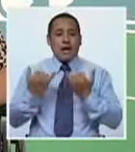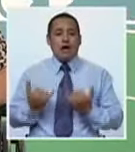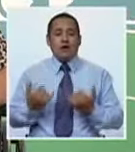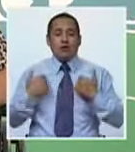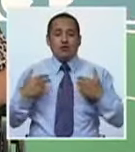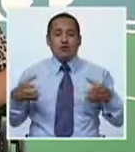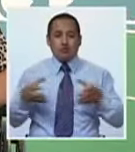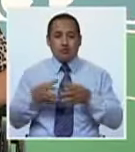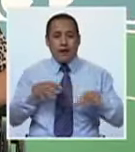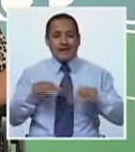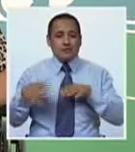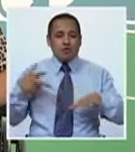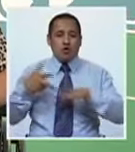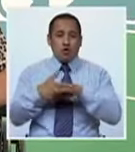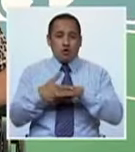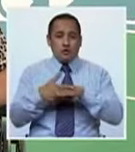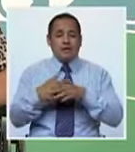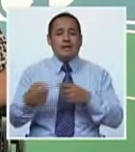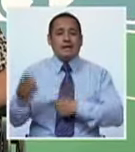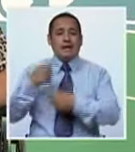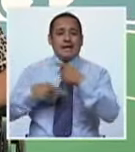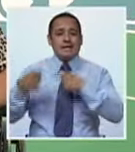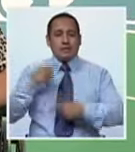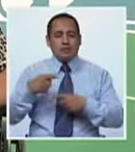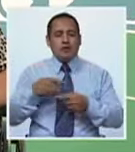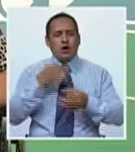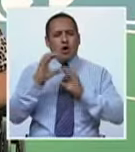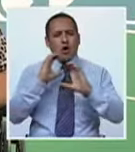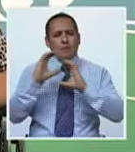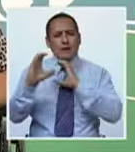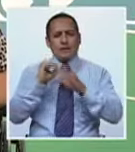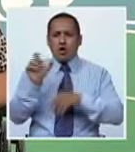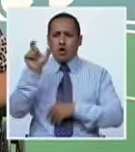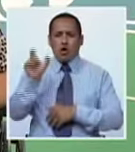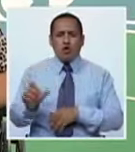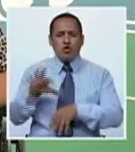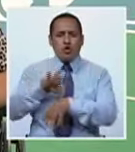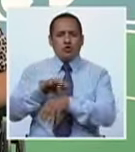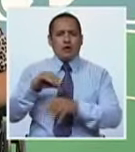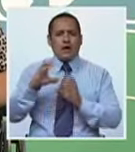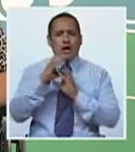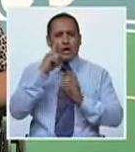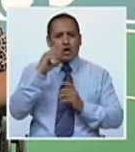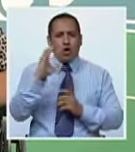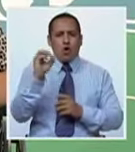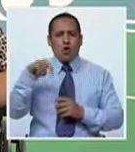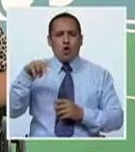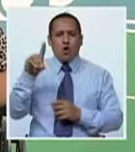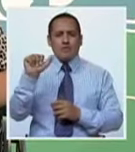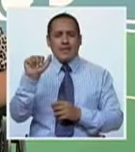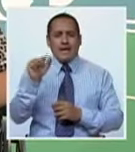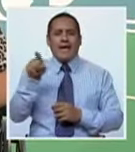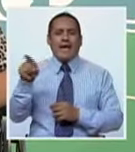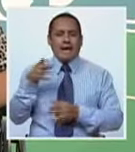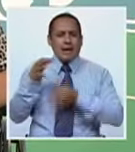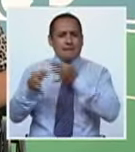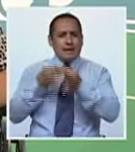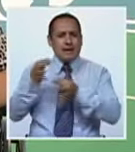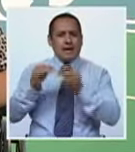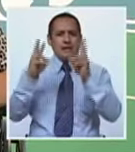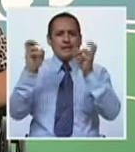y ahora sí, nosotros nos vamos a una pausa. Y al regresar estaremos conversando con la doctora Yoconda Manacero,